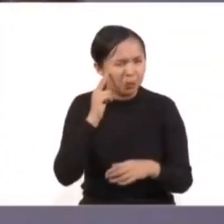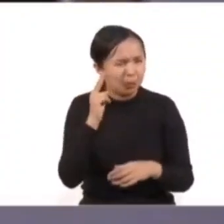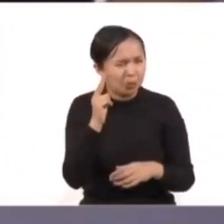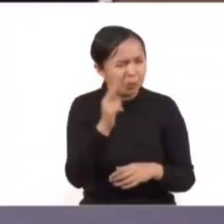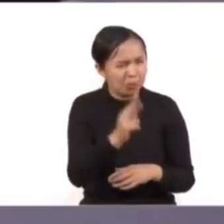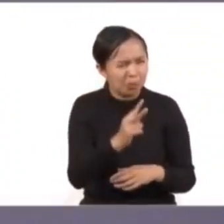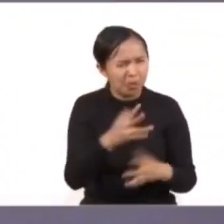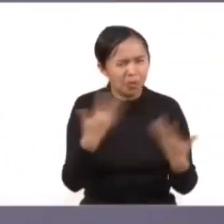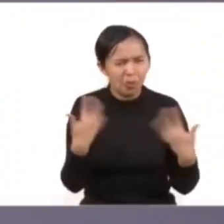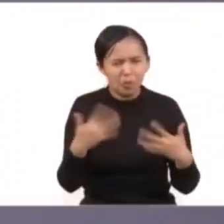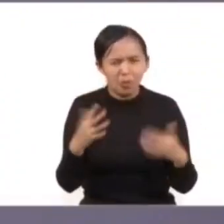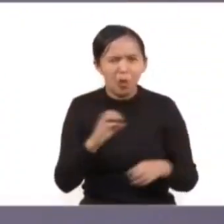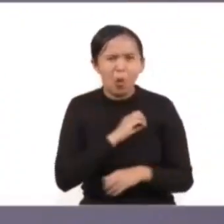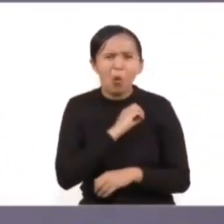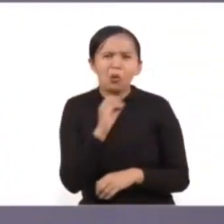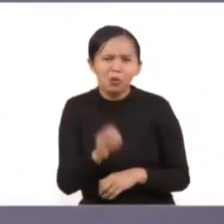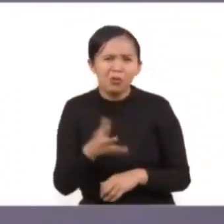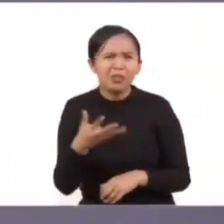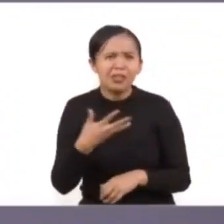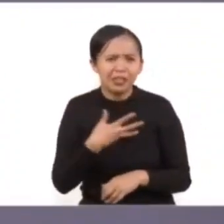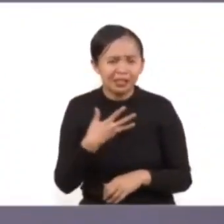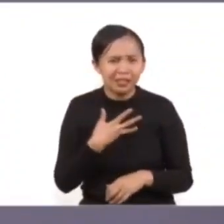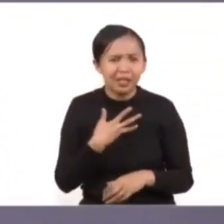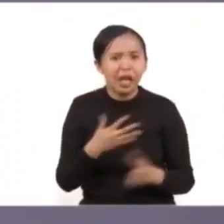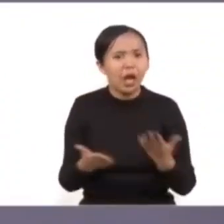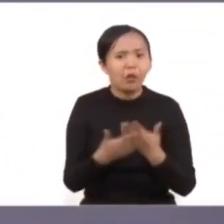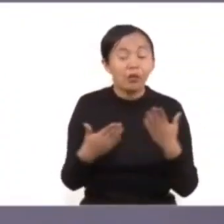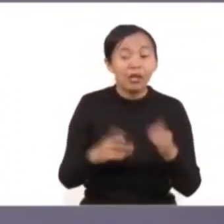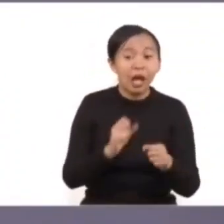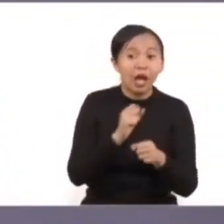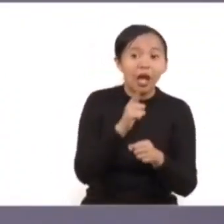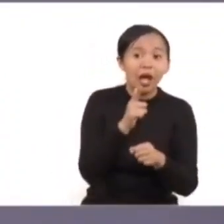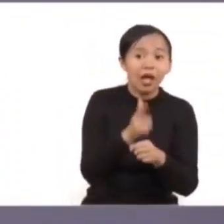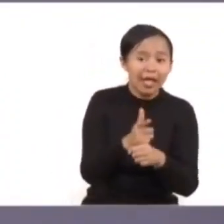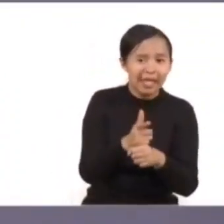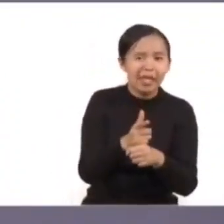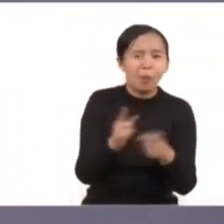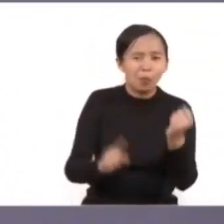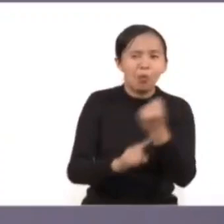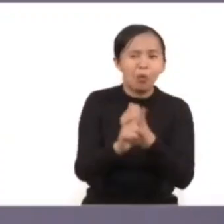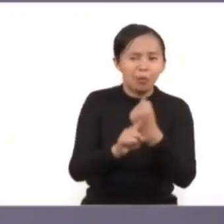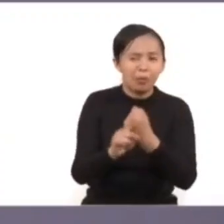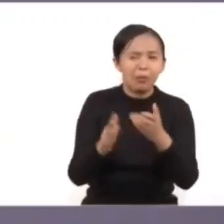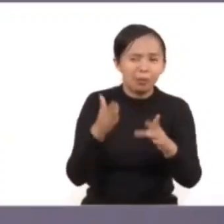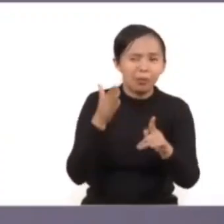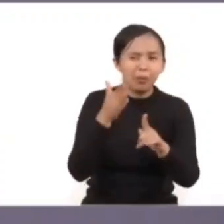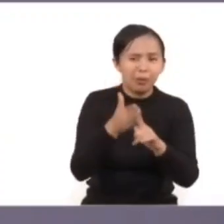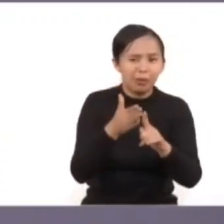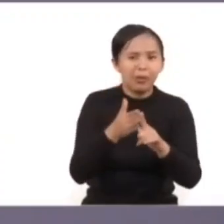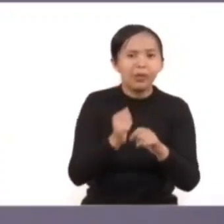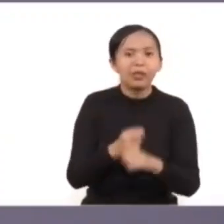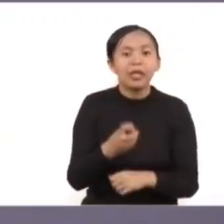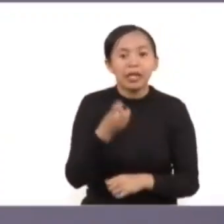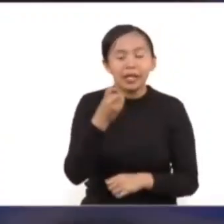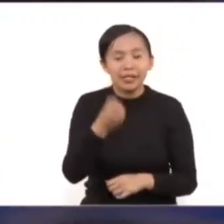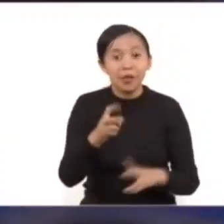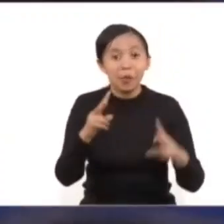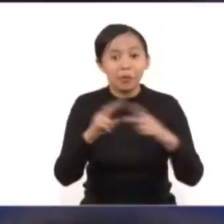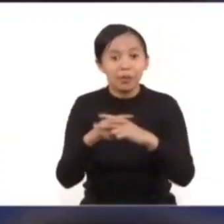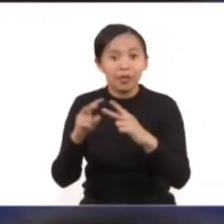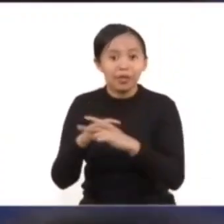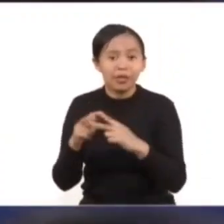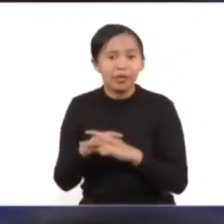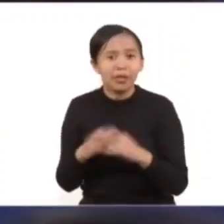y que hay que hacer tantito a lado para desbrozar e identificar las tendencias centrales, con todo la visibilización de la